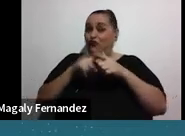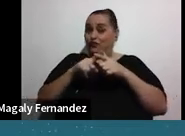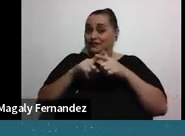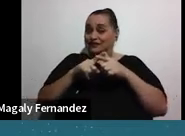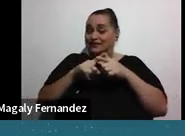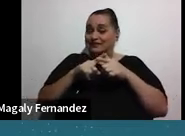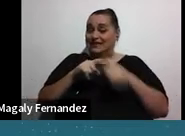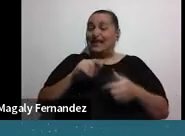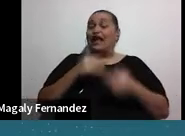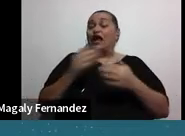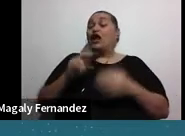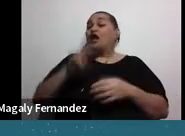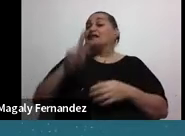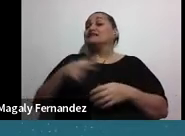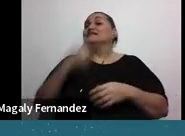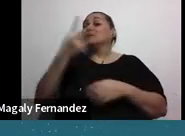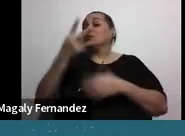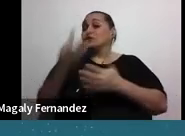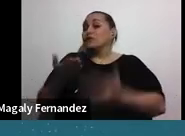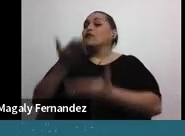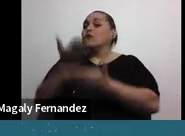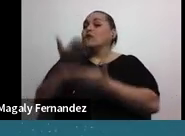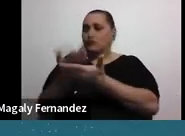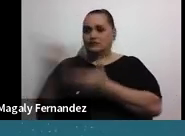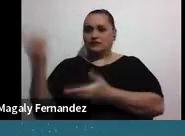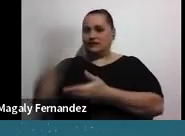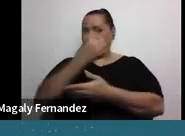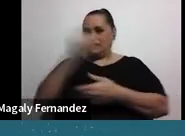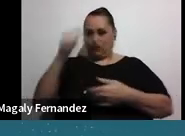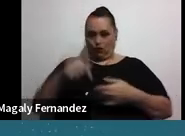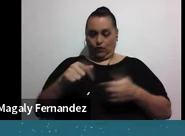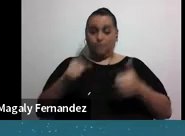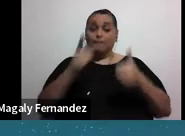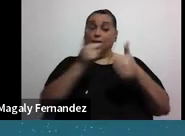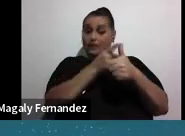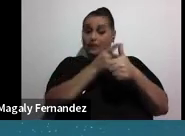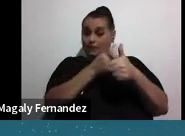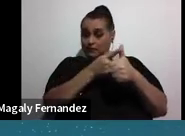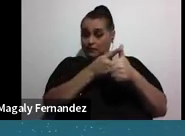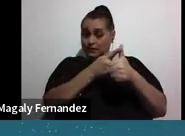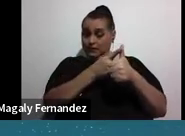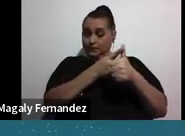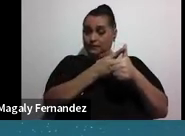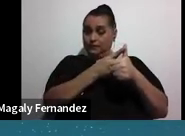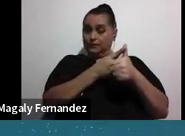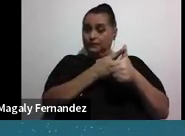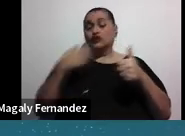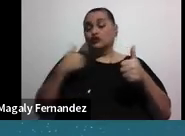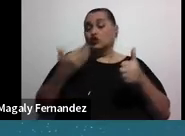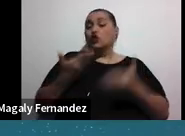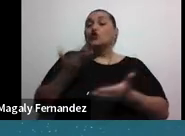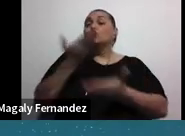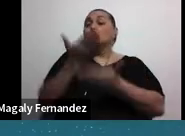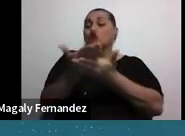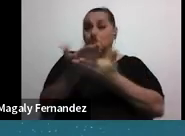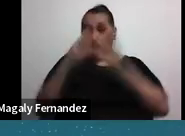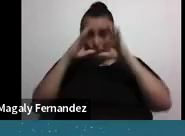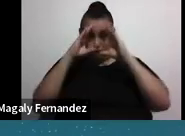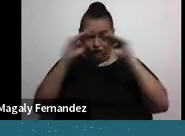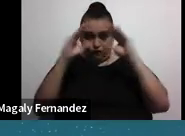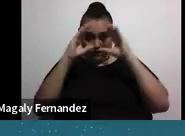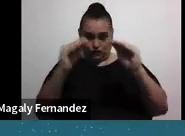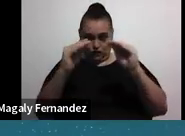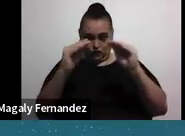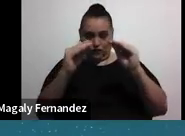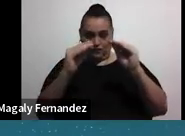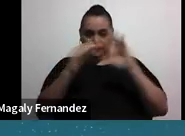propuesta que quiero hacerles para ustedes el día de hoy. Lo primero es que les voy a dar información, sobre